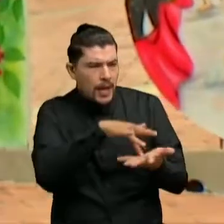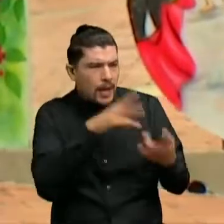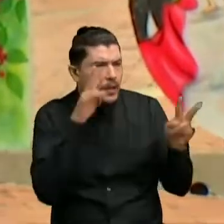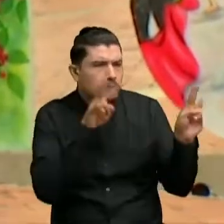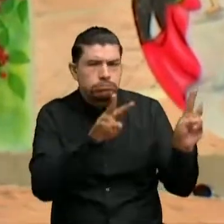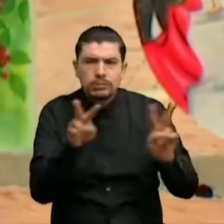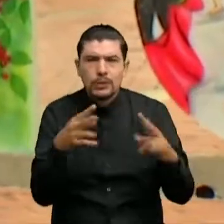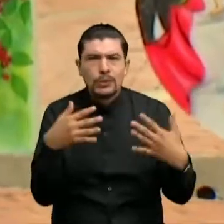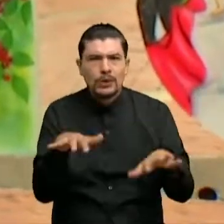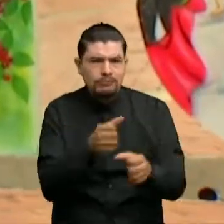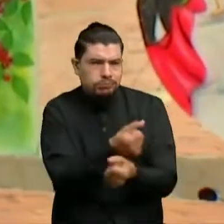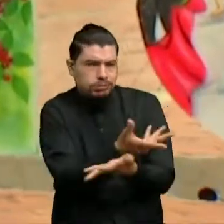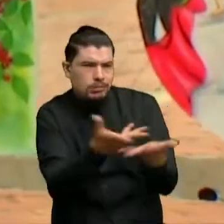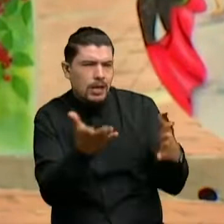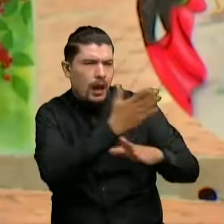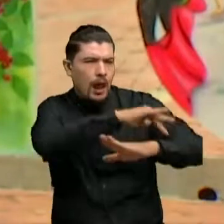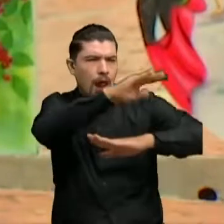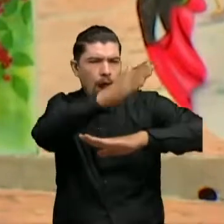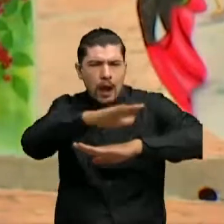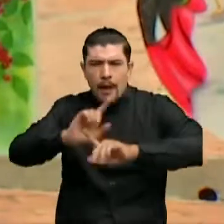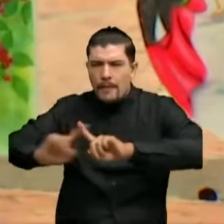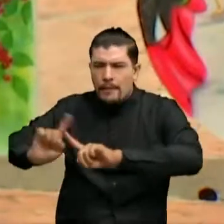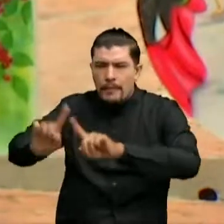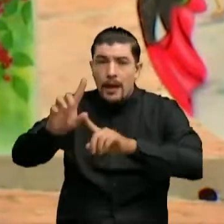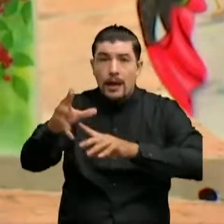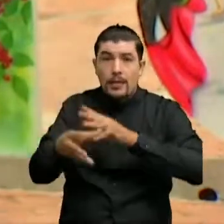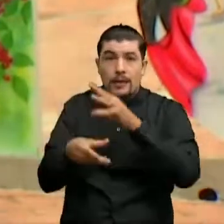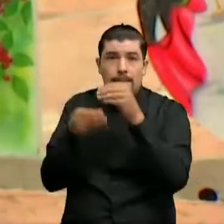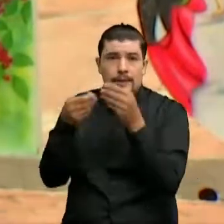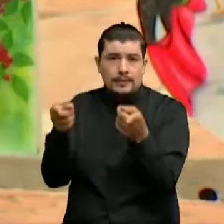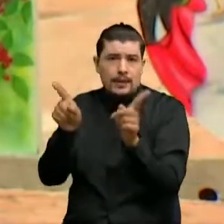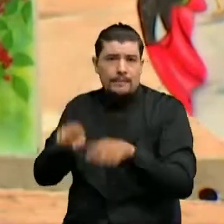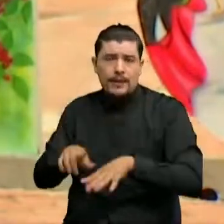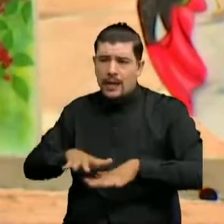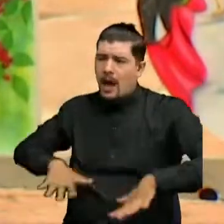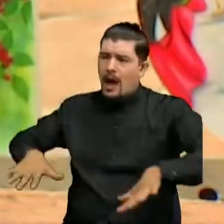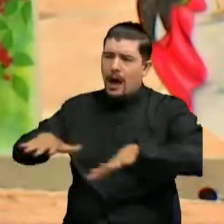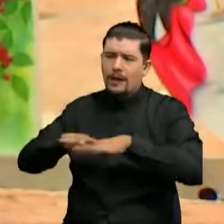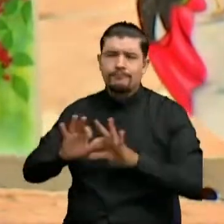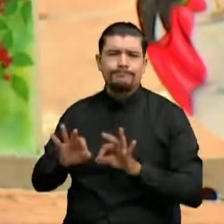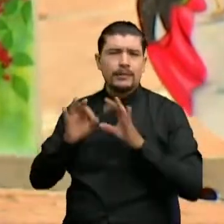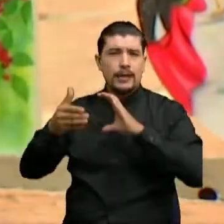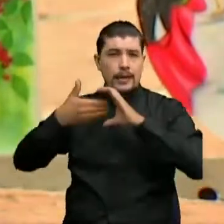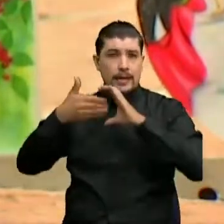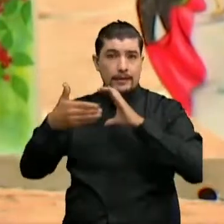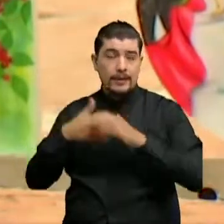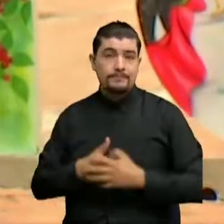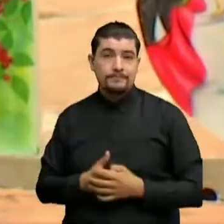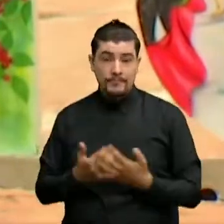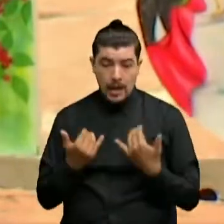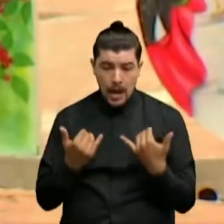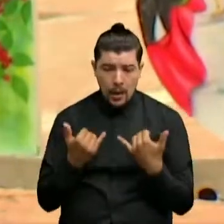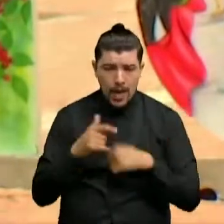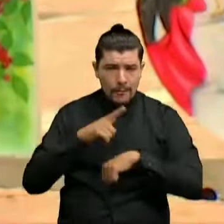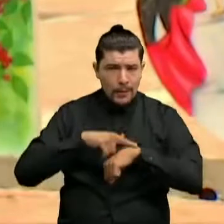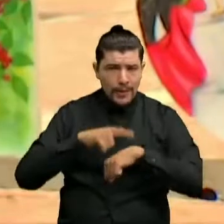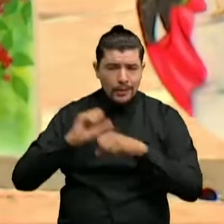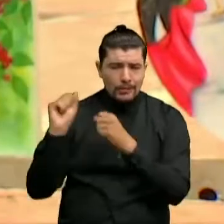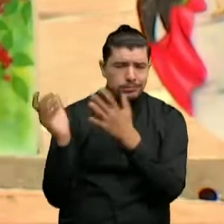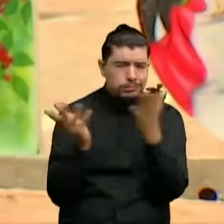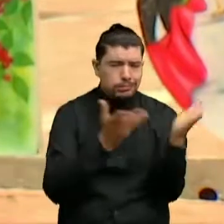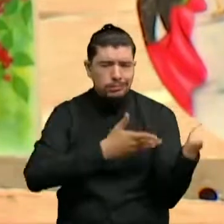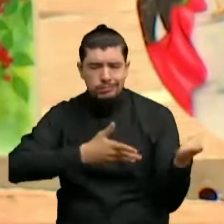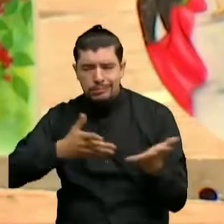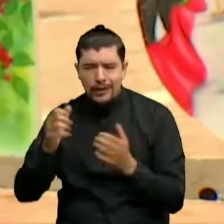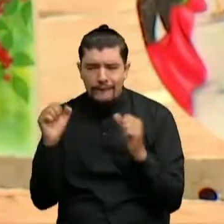diversidad en paisajes Y además de eso también disfrutar de este espectacular clima Que aunque en estos momentos corre una brisa